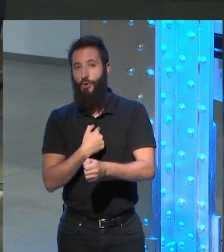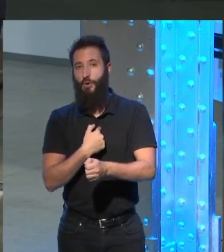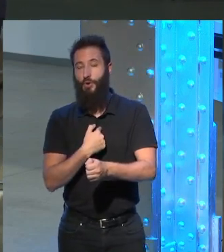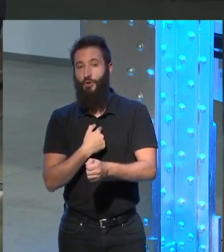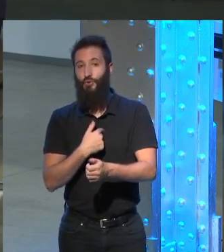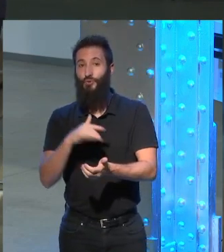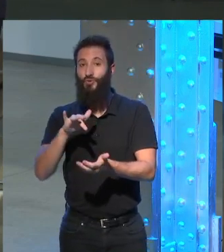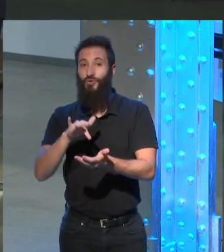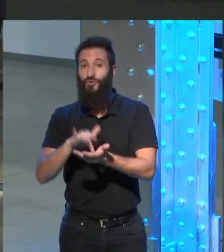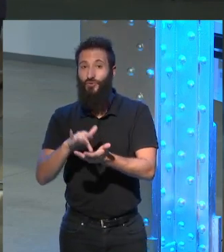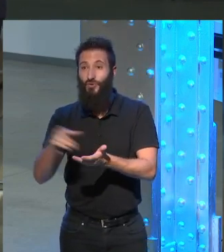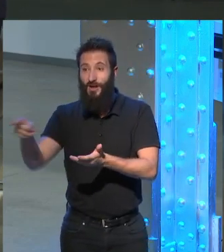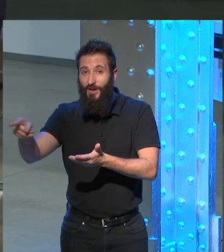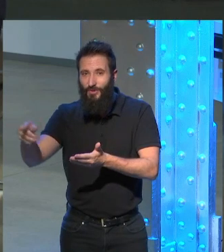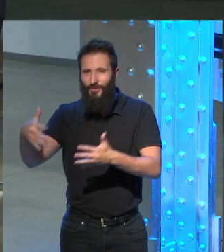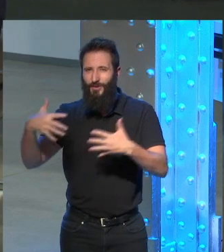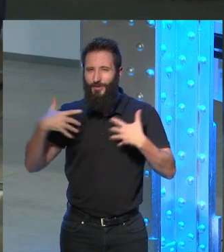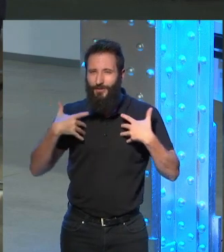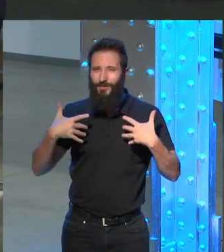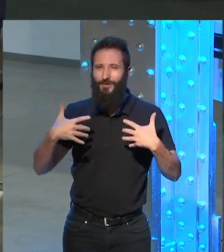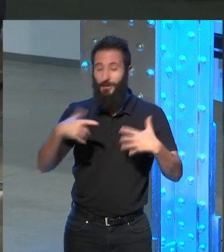que cuando lo estaban torturando